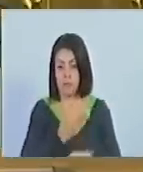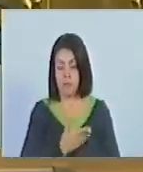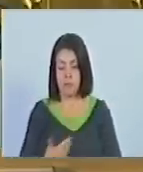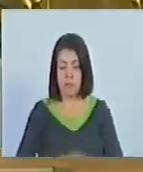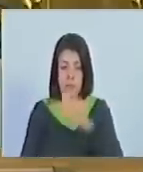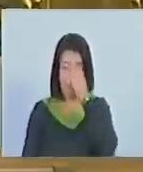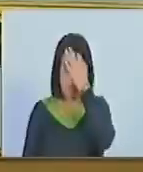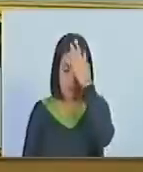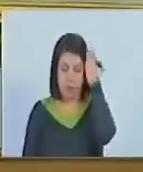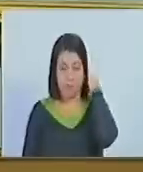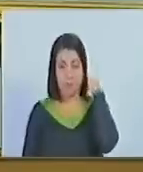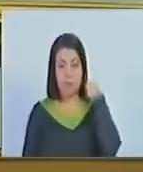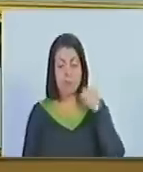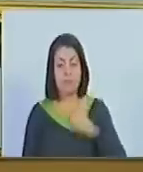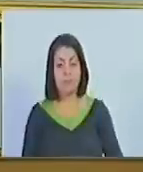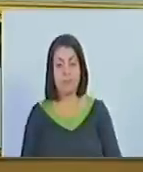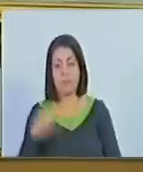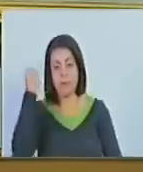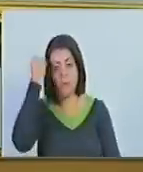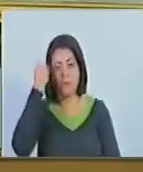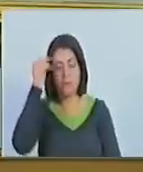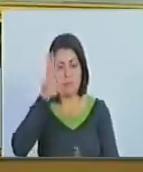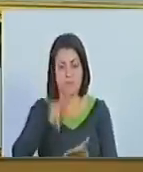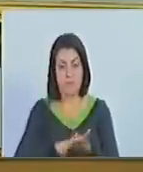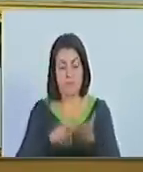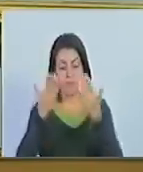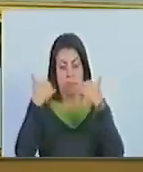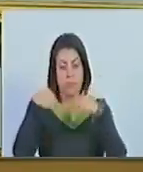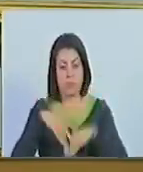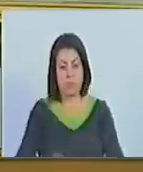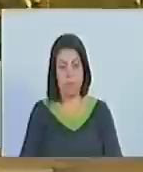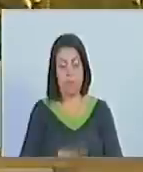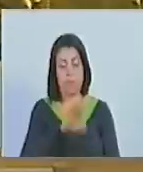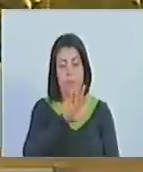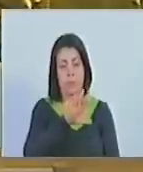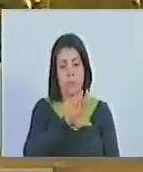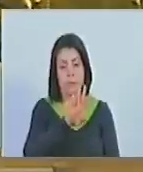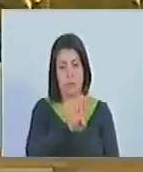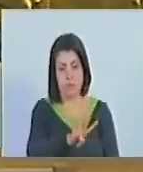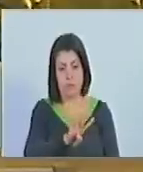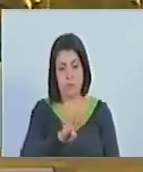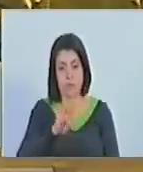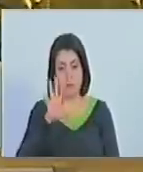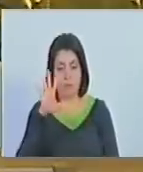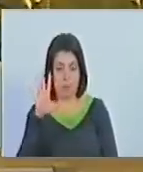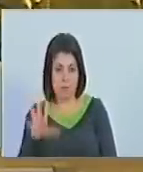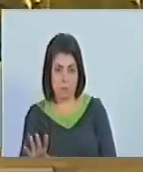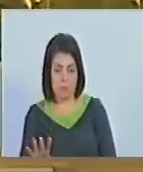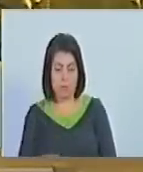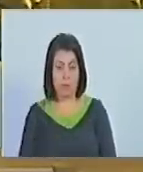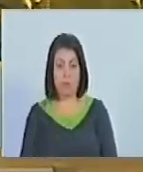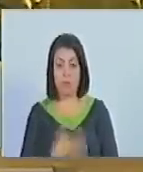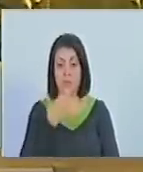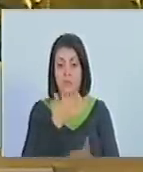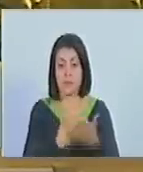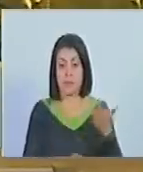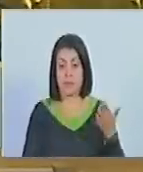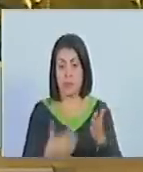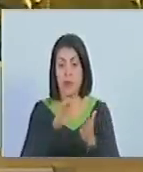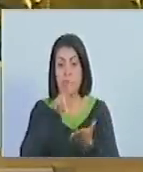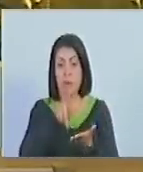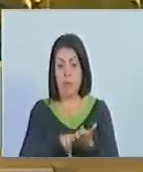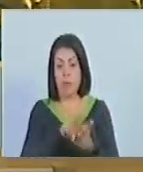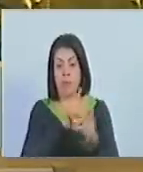presidente. En consideración. Aprobado. Siguiente. Cuadrajecimo quinto. Se propone aprobar con